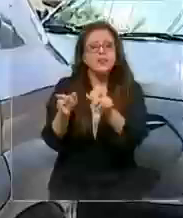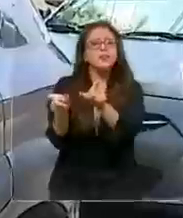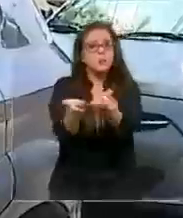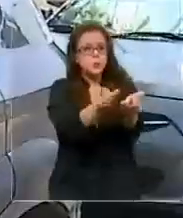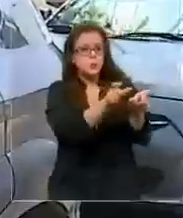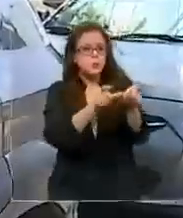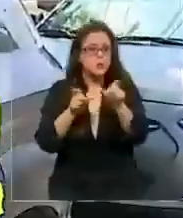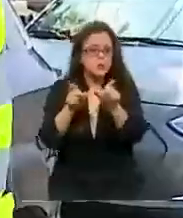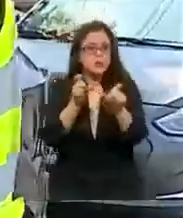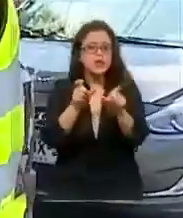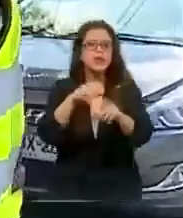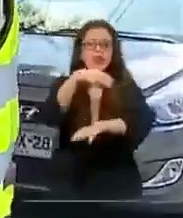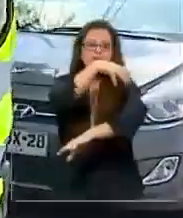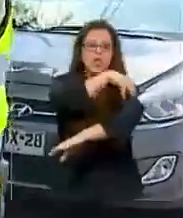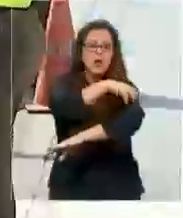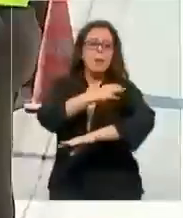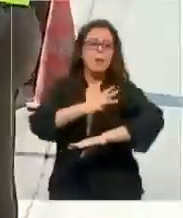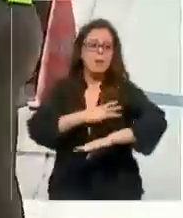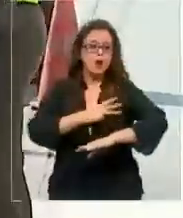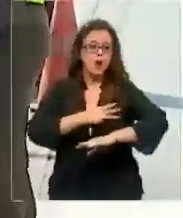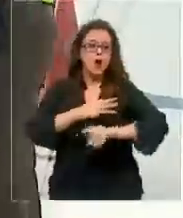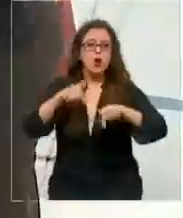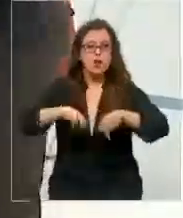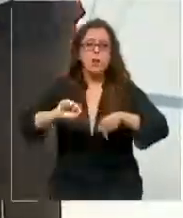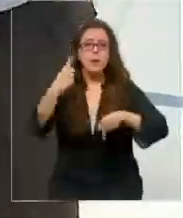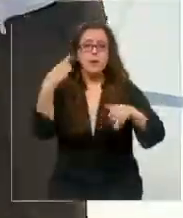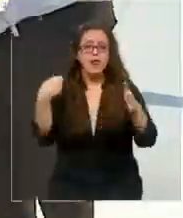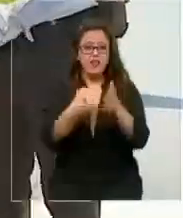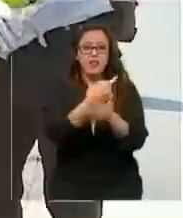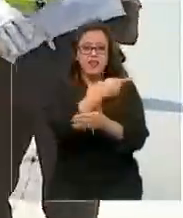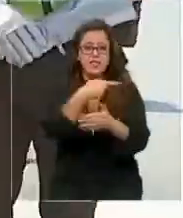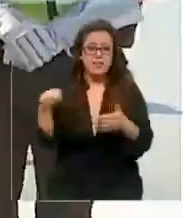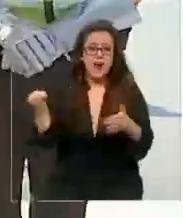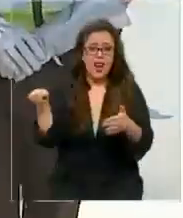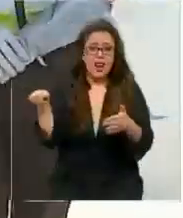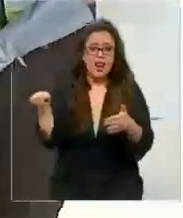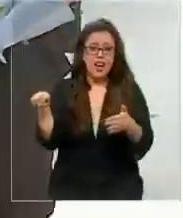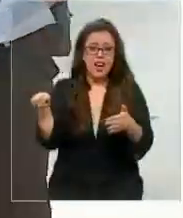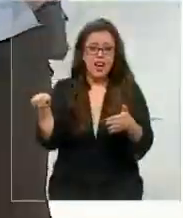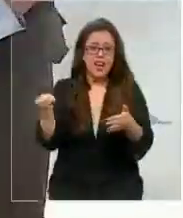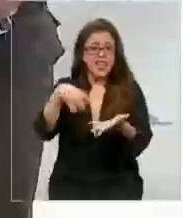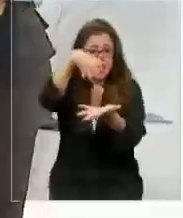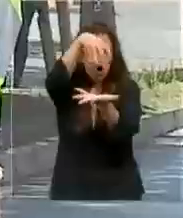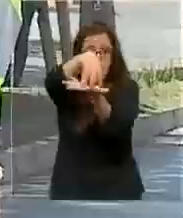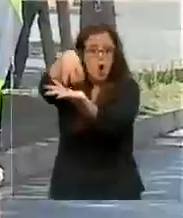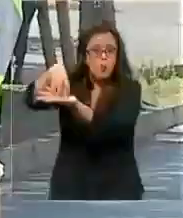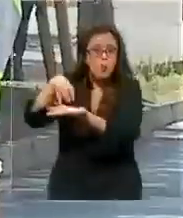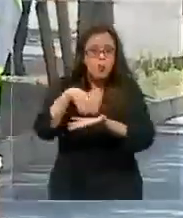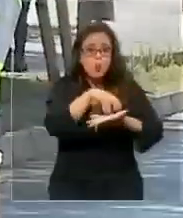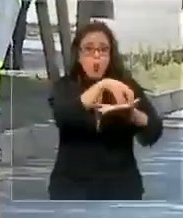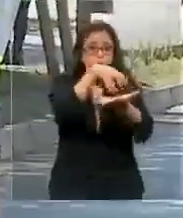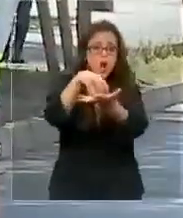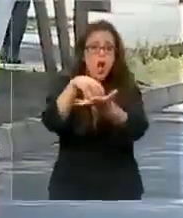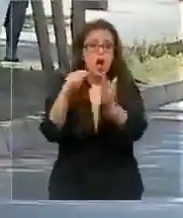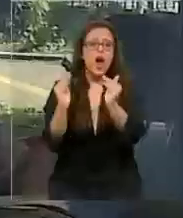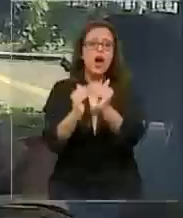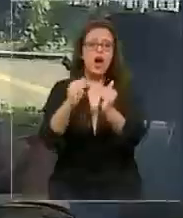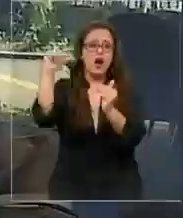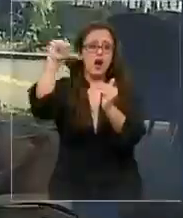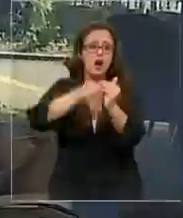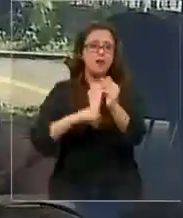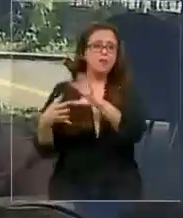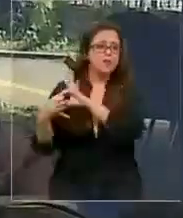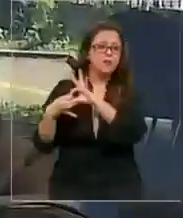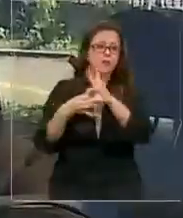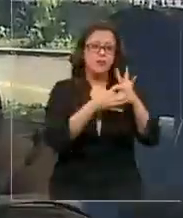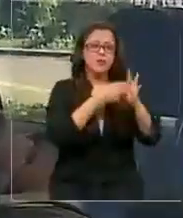fiscalizaciones en la región metropolitana en este primer fin de semana del año en que todas las comunas estuvieron en cuarentena debido